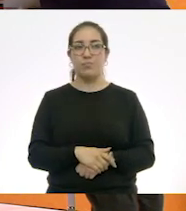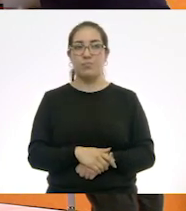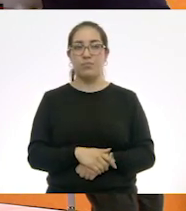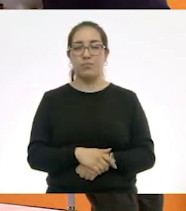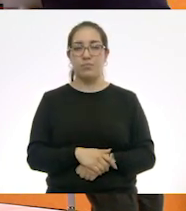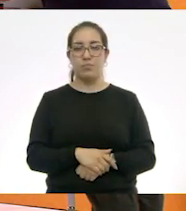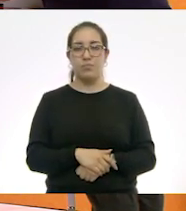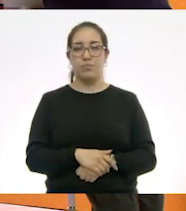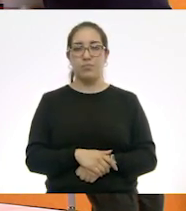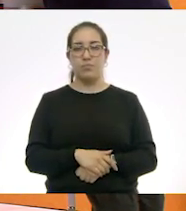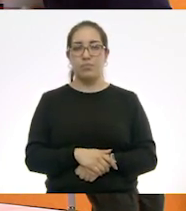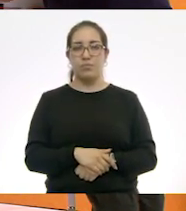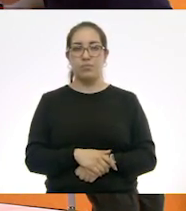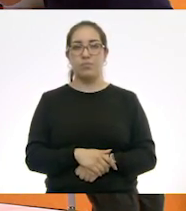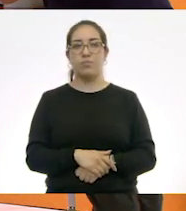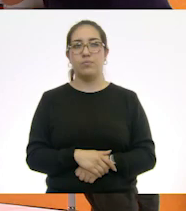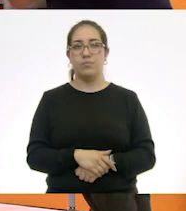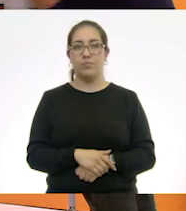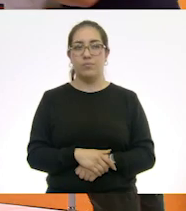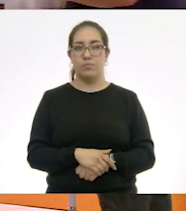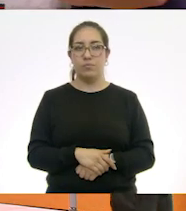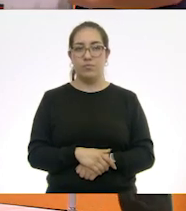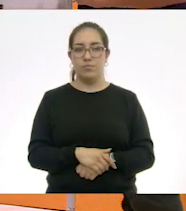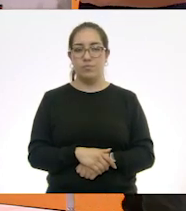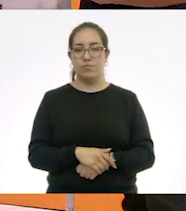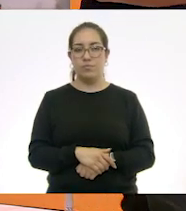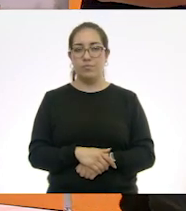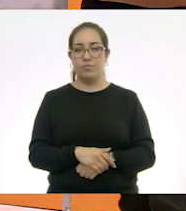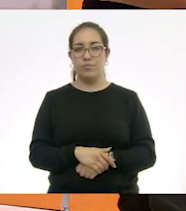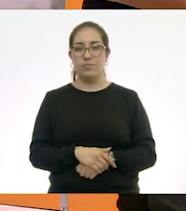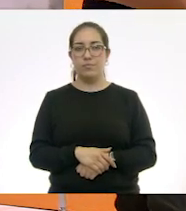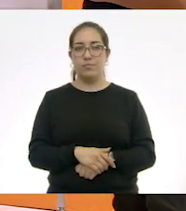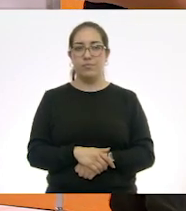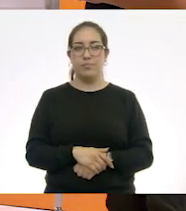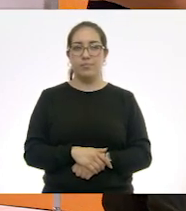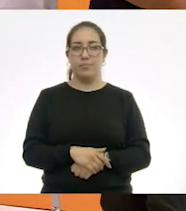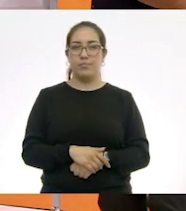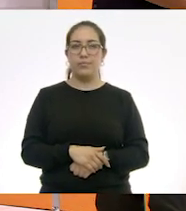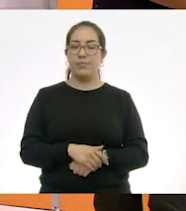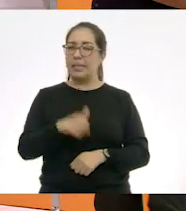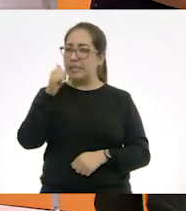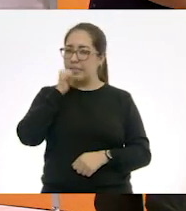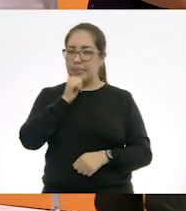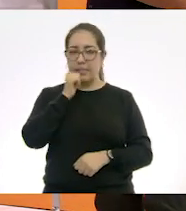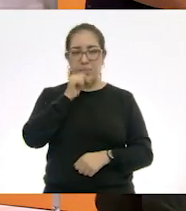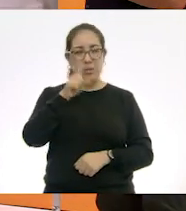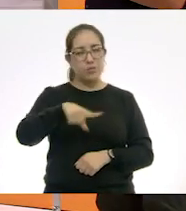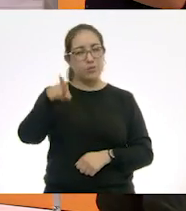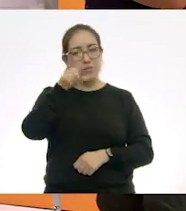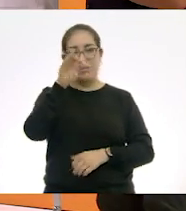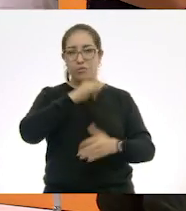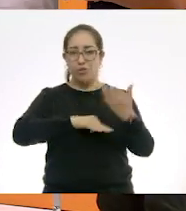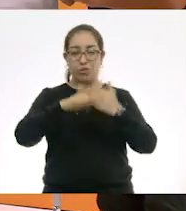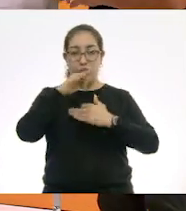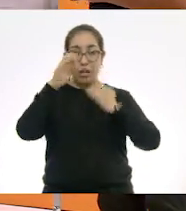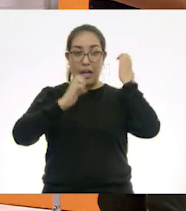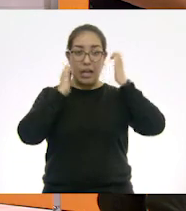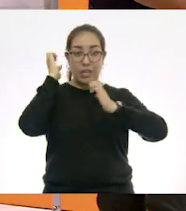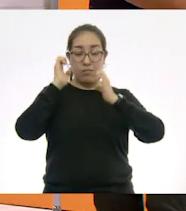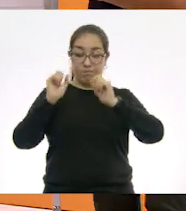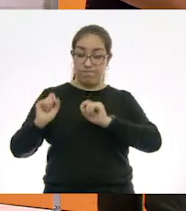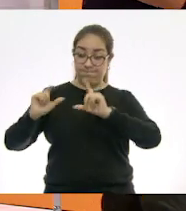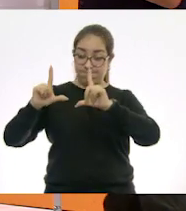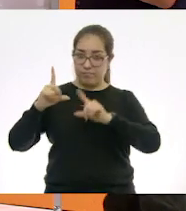rus, con s. Entonces, siempre todo lo que ustedes van a presentar tiene que ser